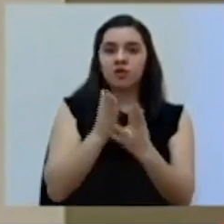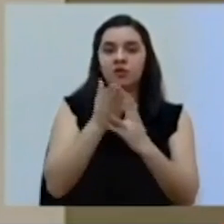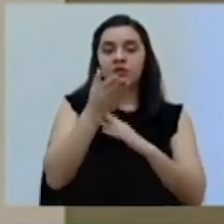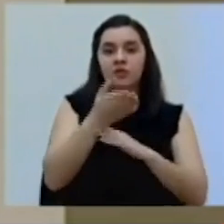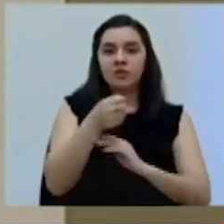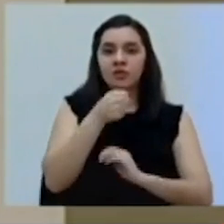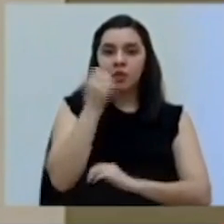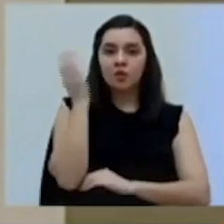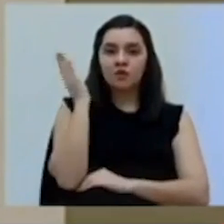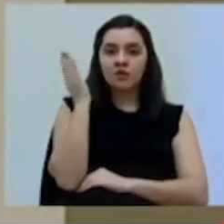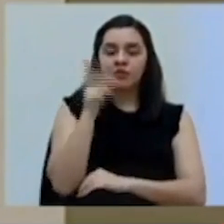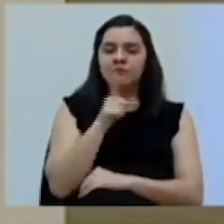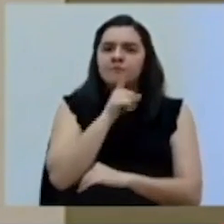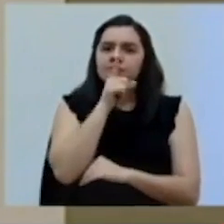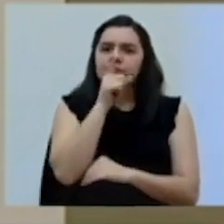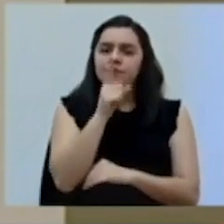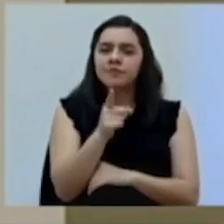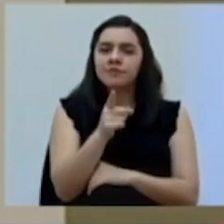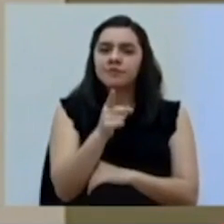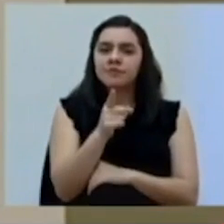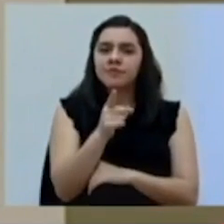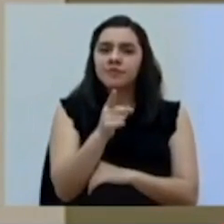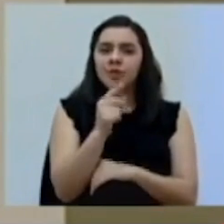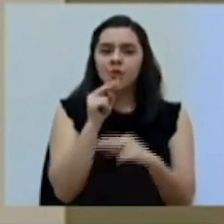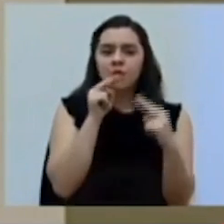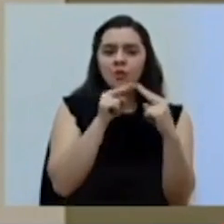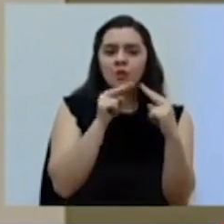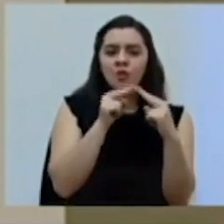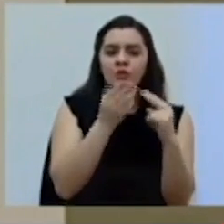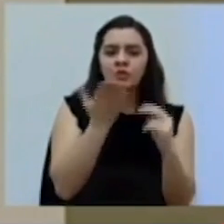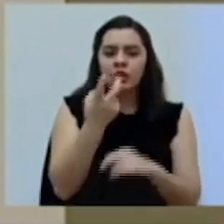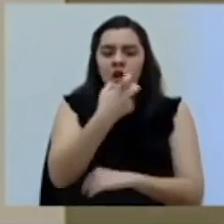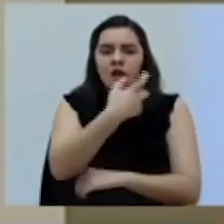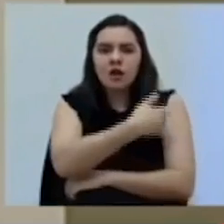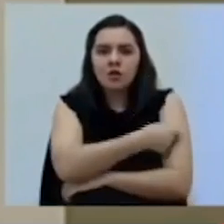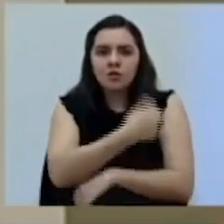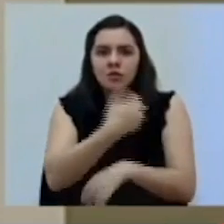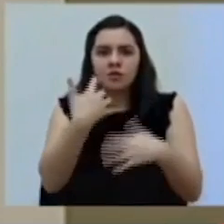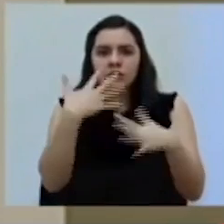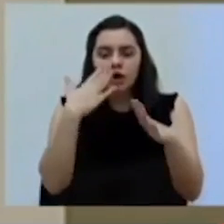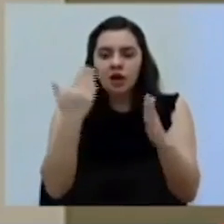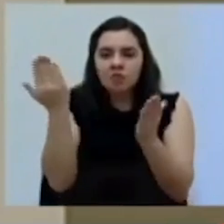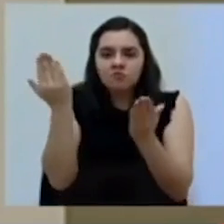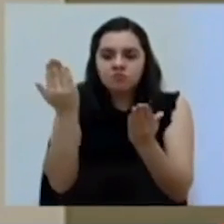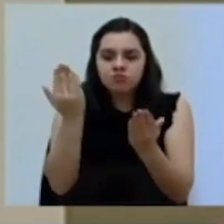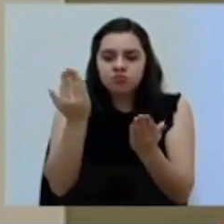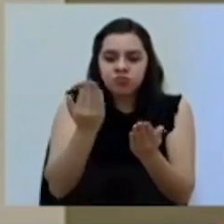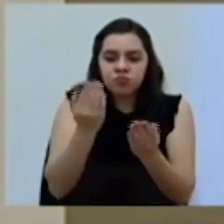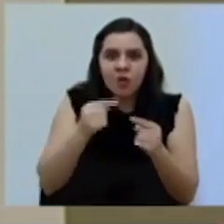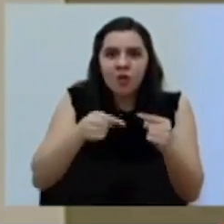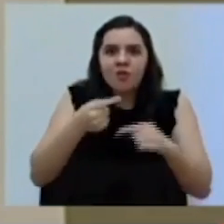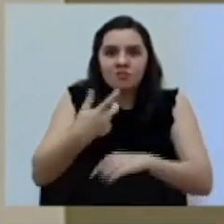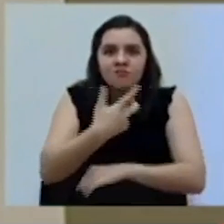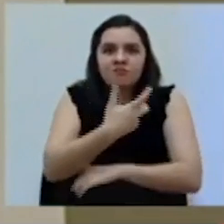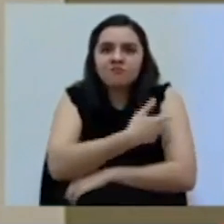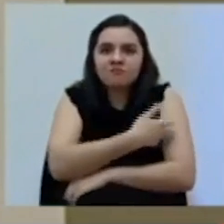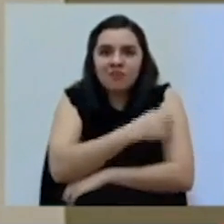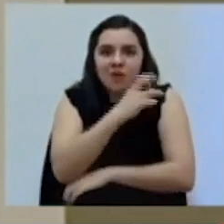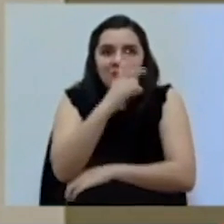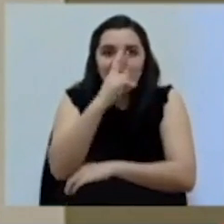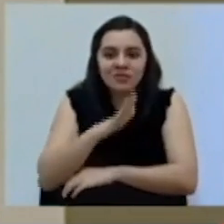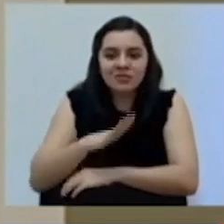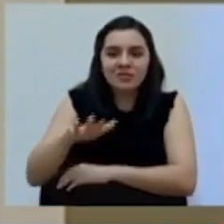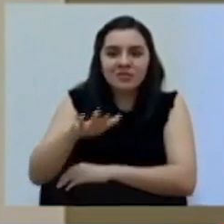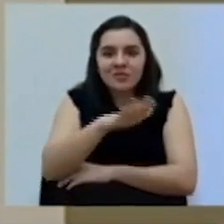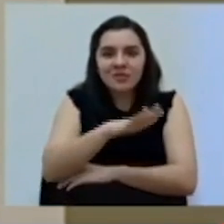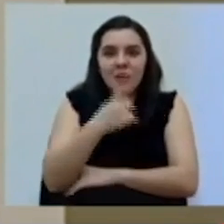conferencia. Realmente el conocer que una vacuna ya está cerca de poder aplicarse en la población de Costa Rica